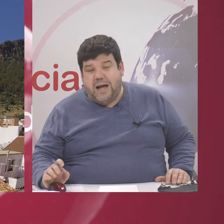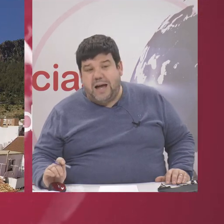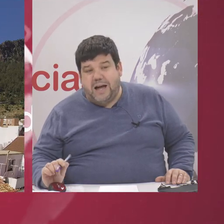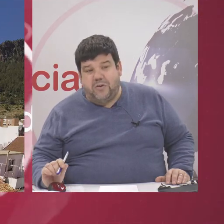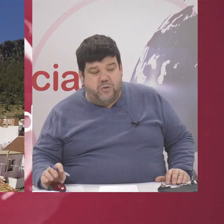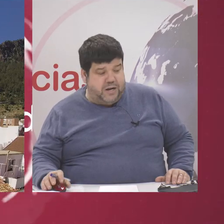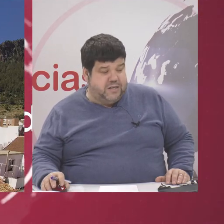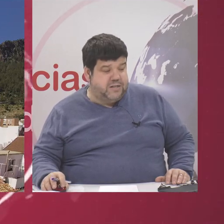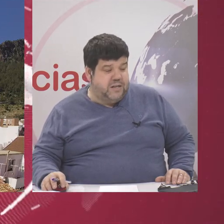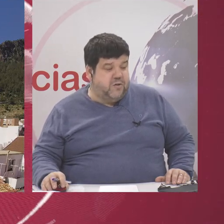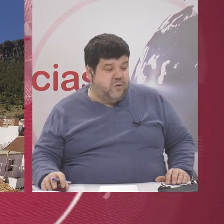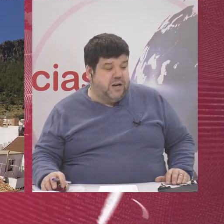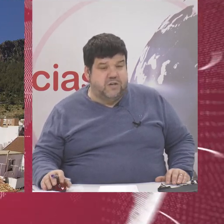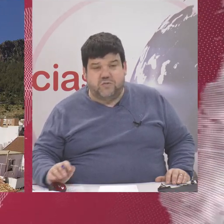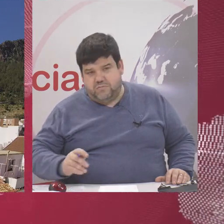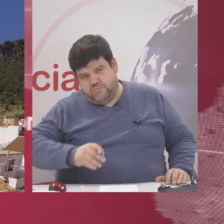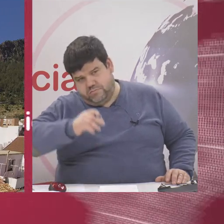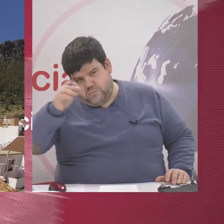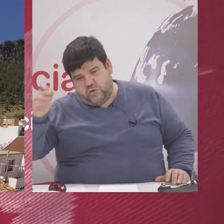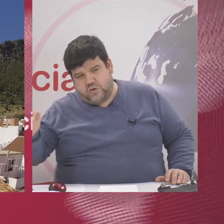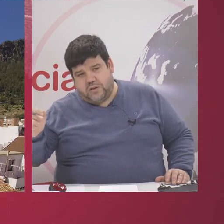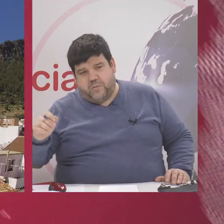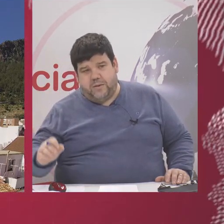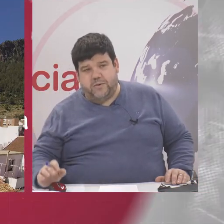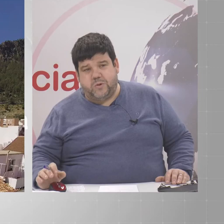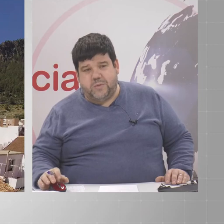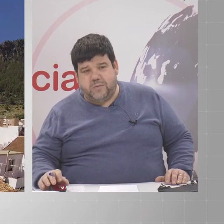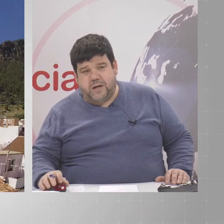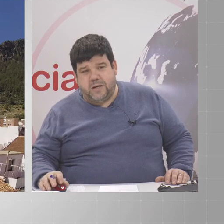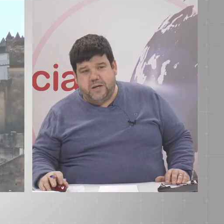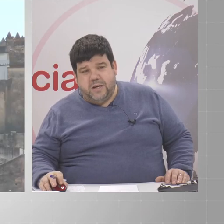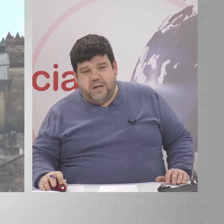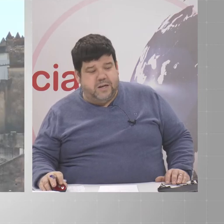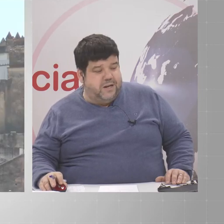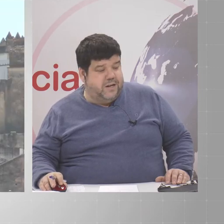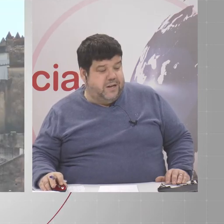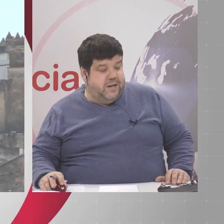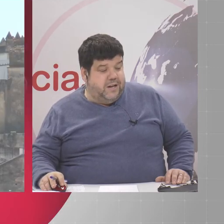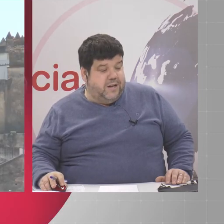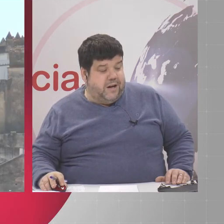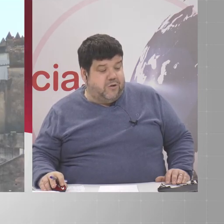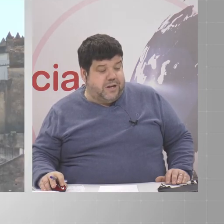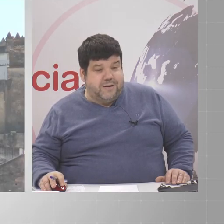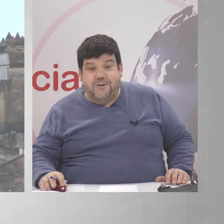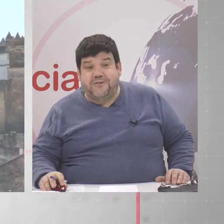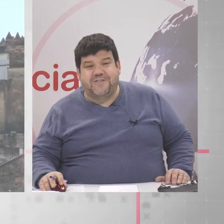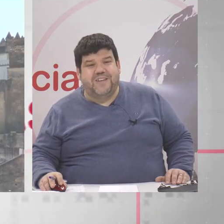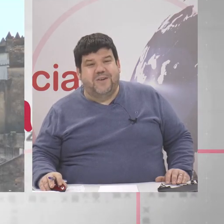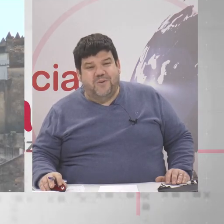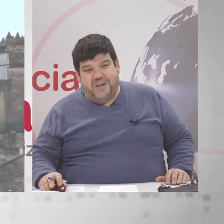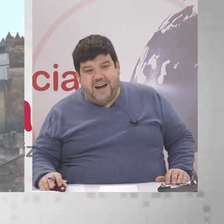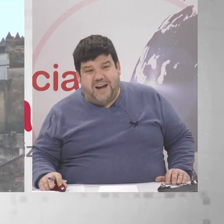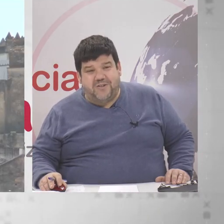a Algodonales de Algodonales otro salto más a ver dónde me lleva la Honda ¿no?